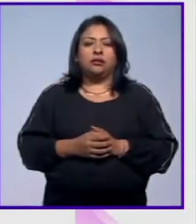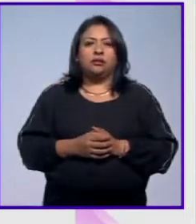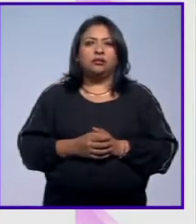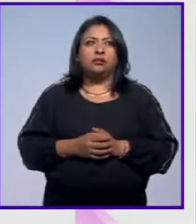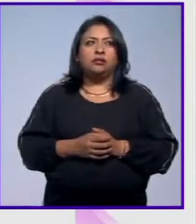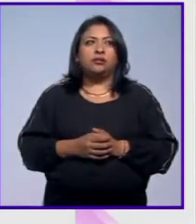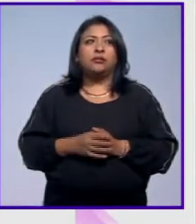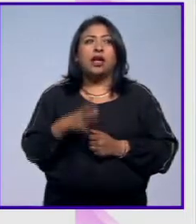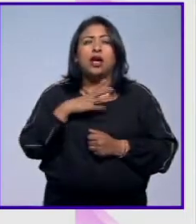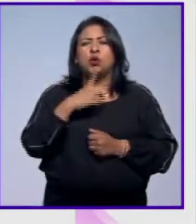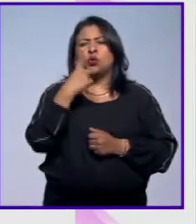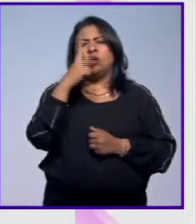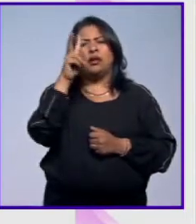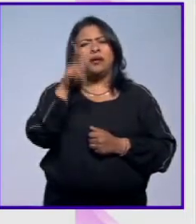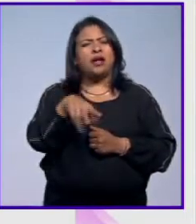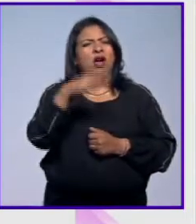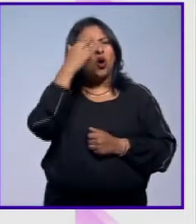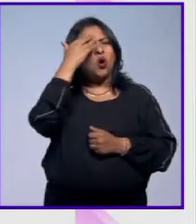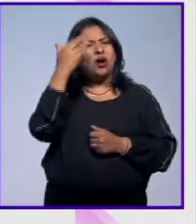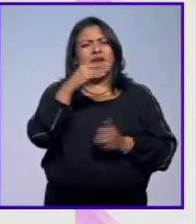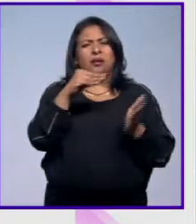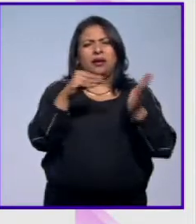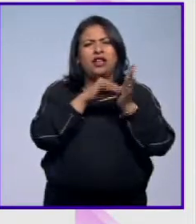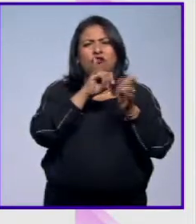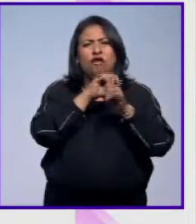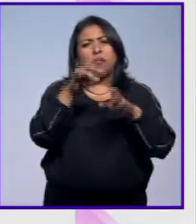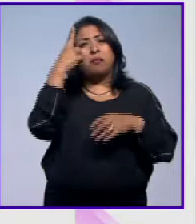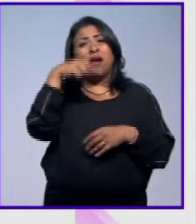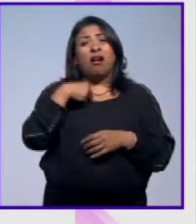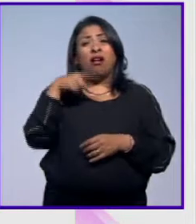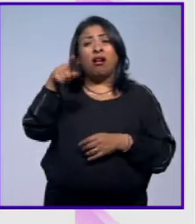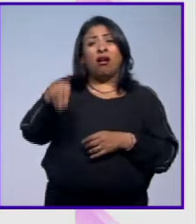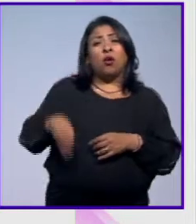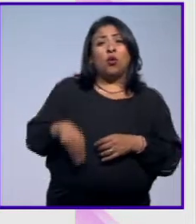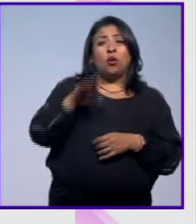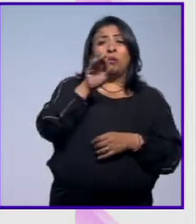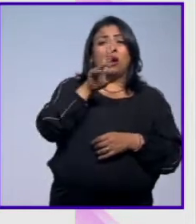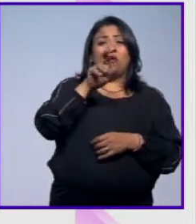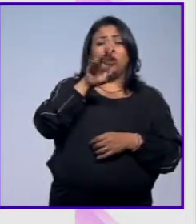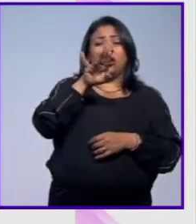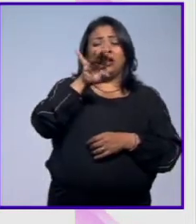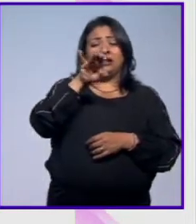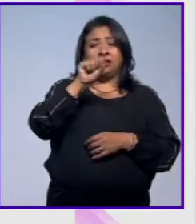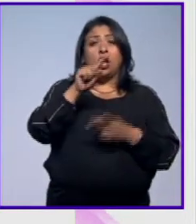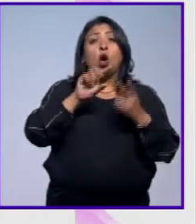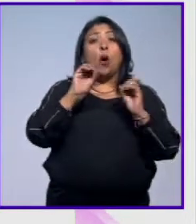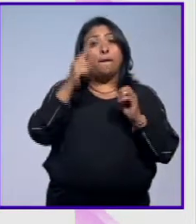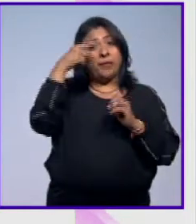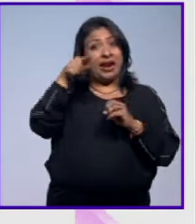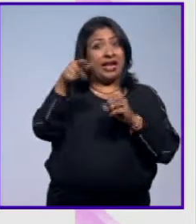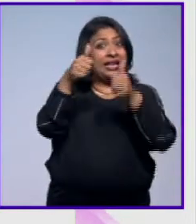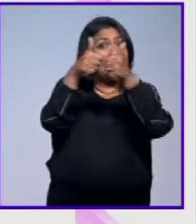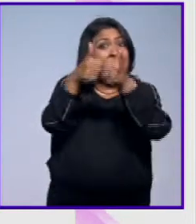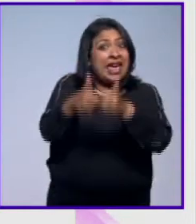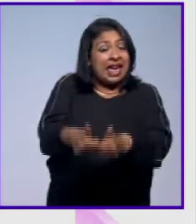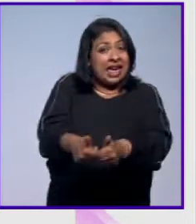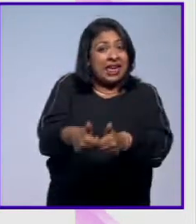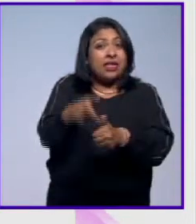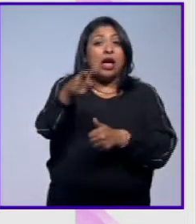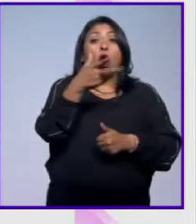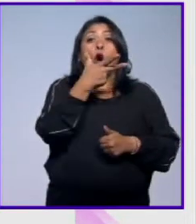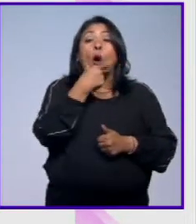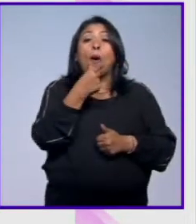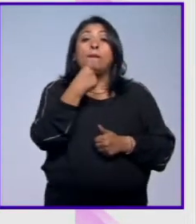Hay un dato trágico. Para poder, para condenar a Florence o para mantener a Florence, la